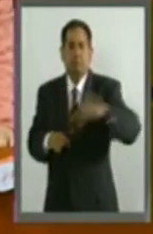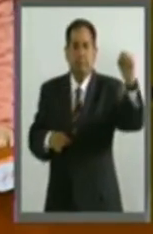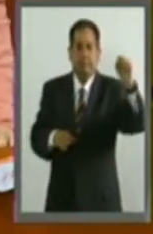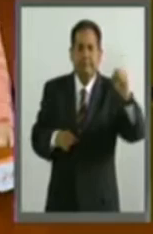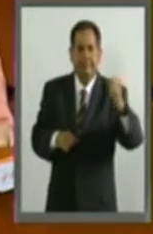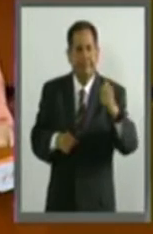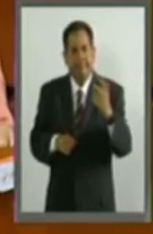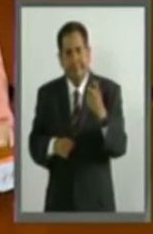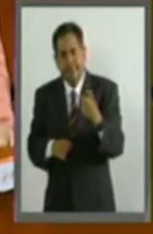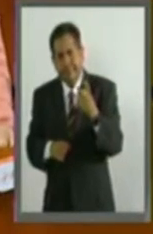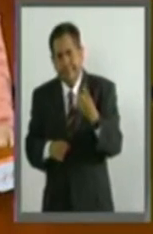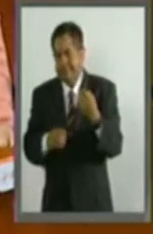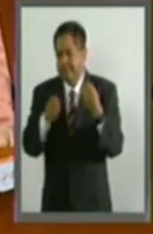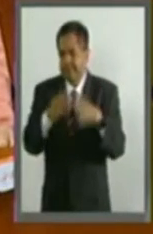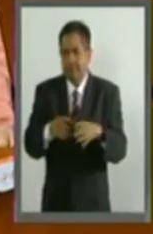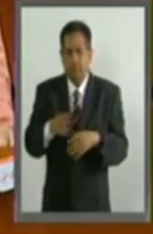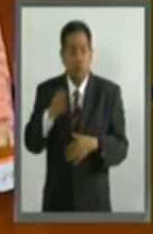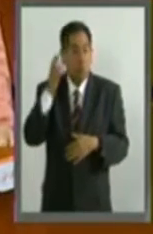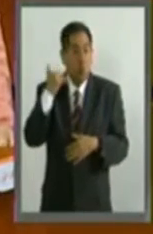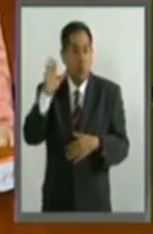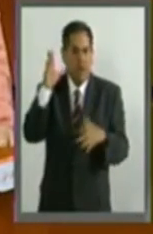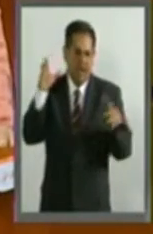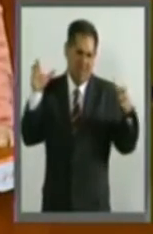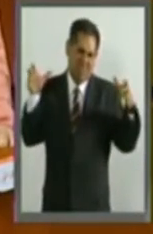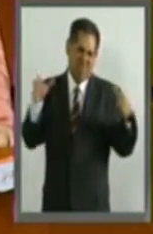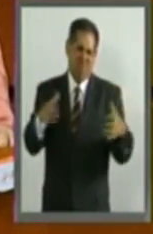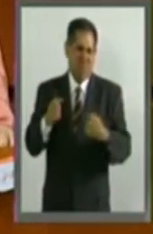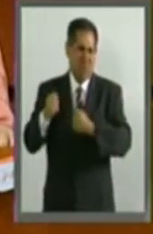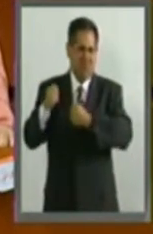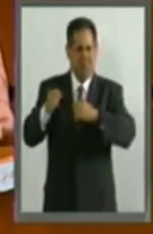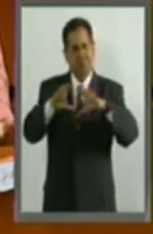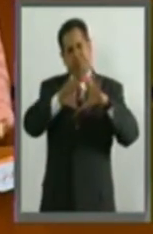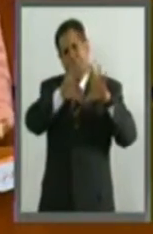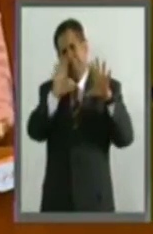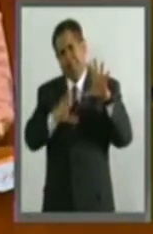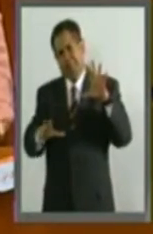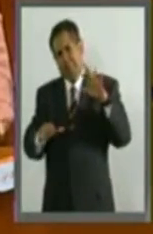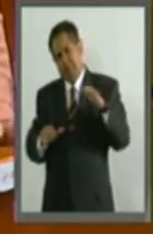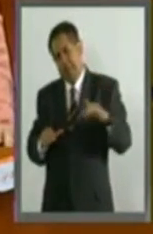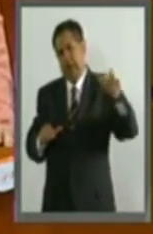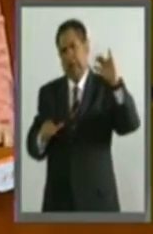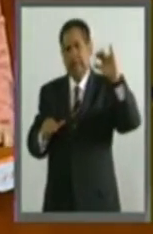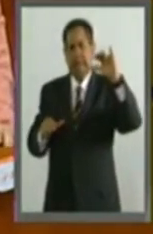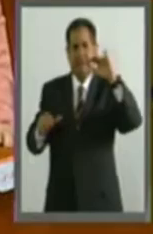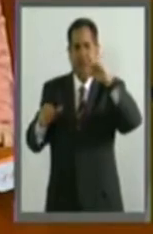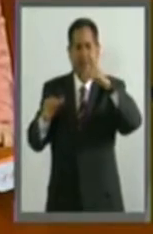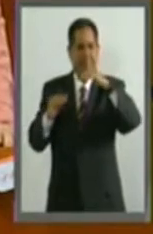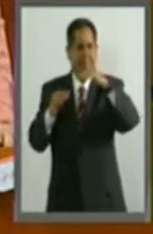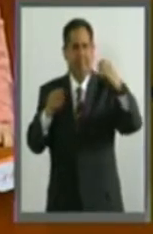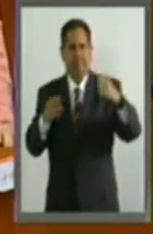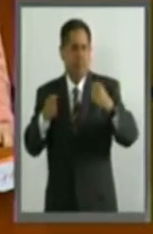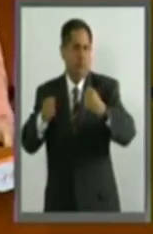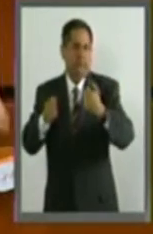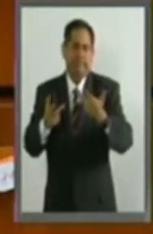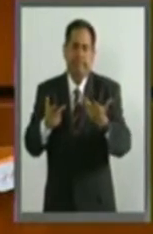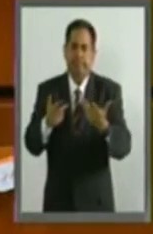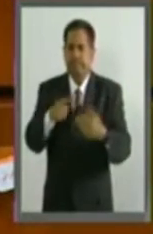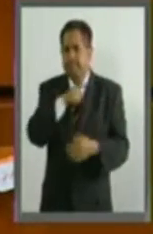posibilidad de ser una gran república, como lo es ahora, pero con más de la mitad de su territorio